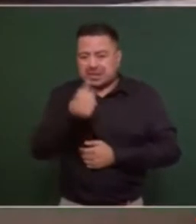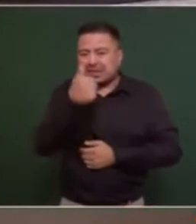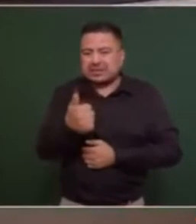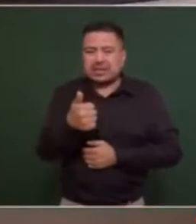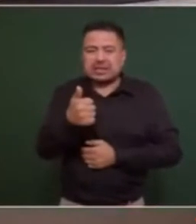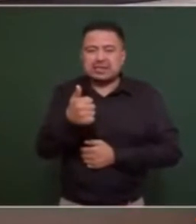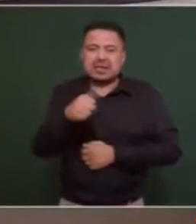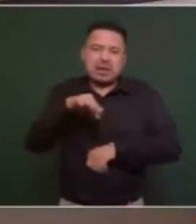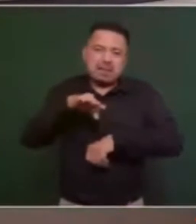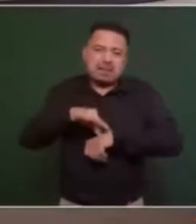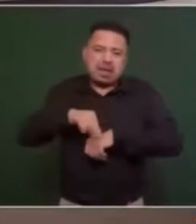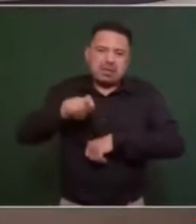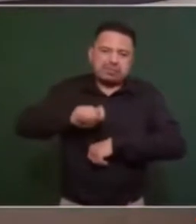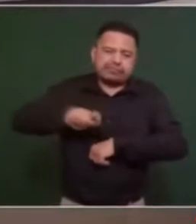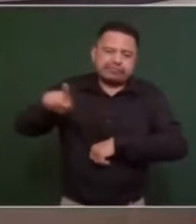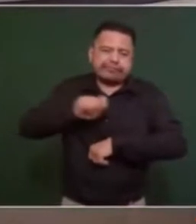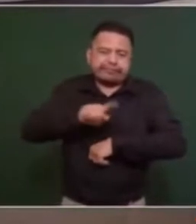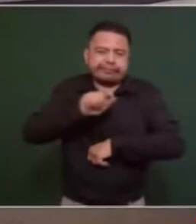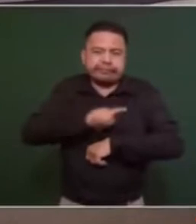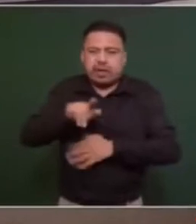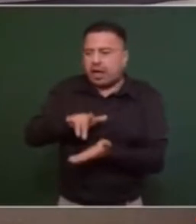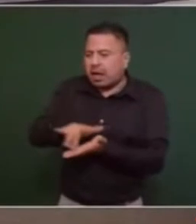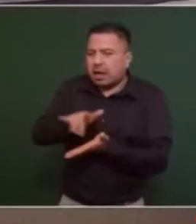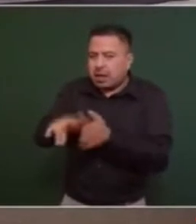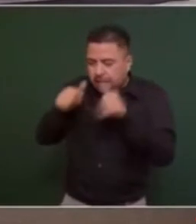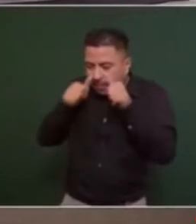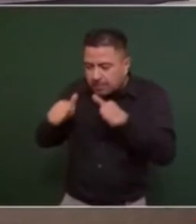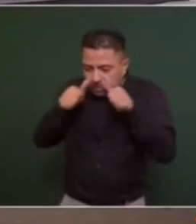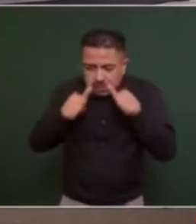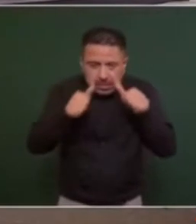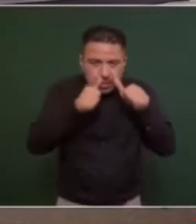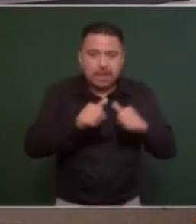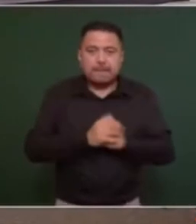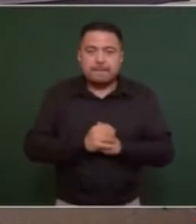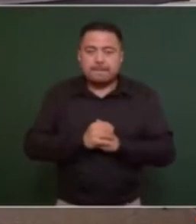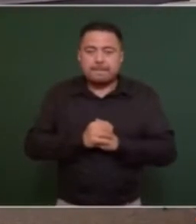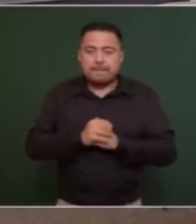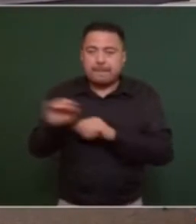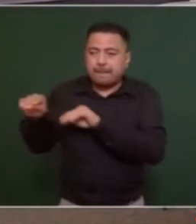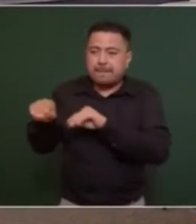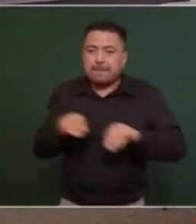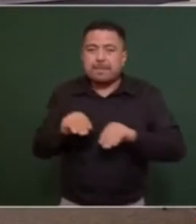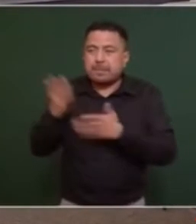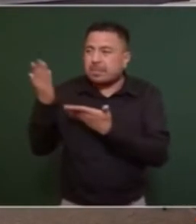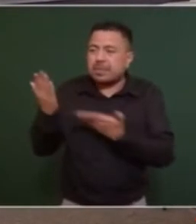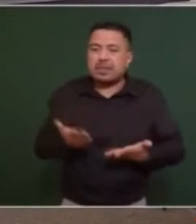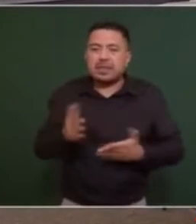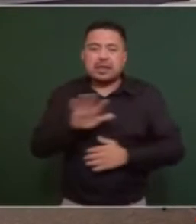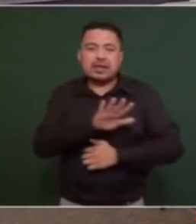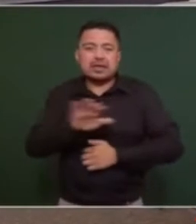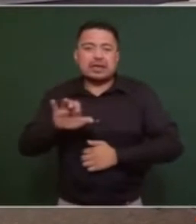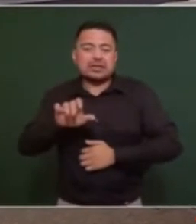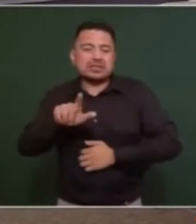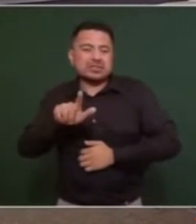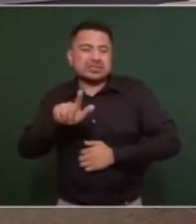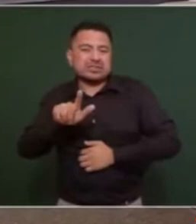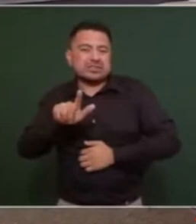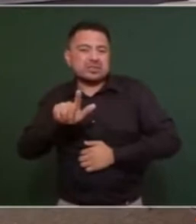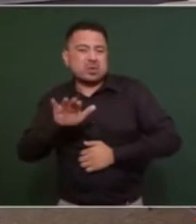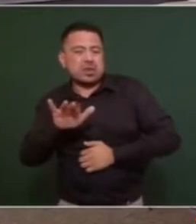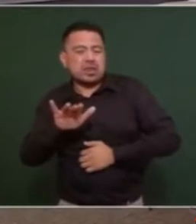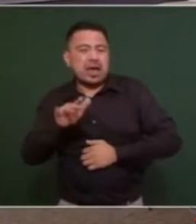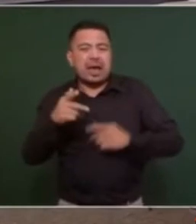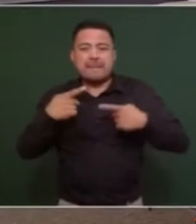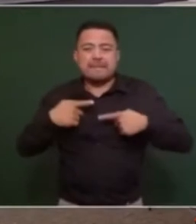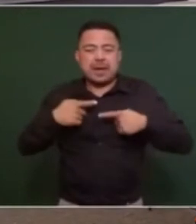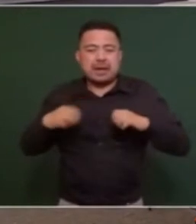profesionales que han estado apoyando. Se han trasladado a 550 pacientes de urgencia por vía